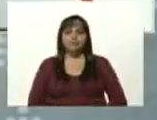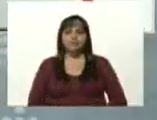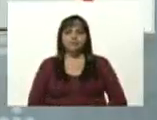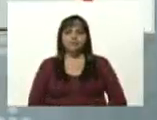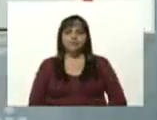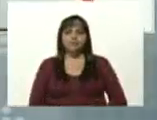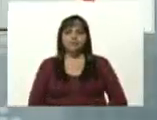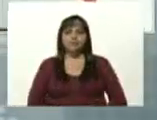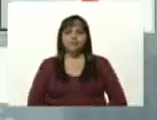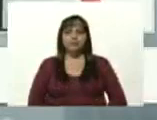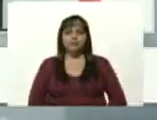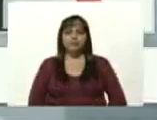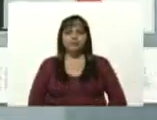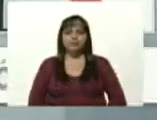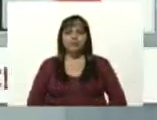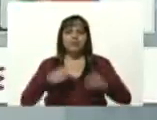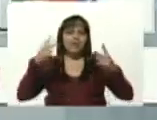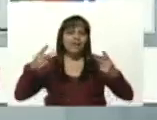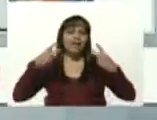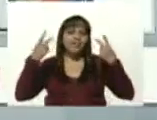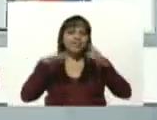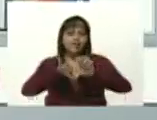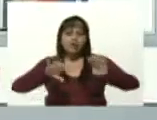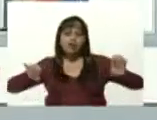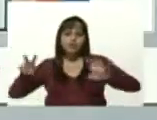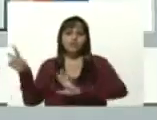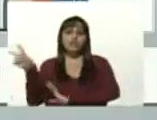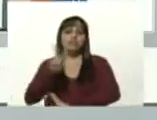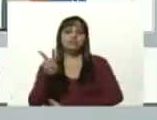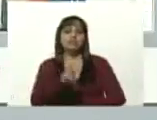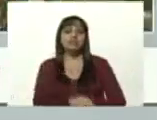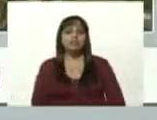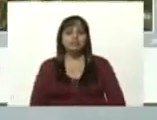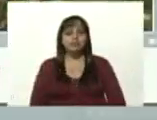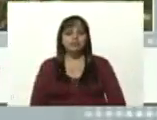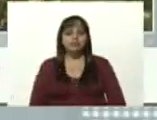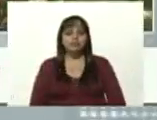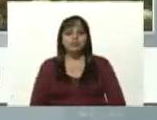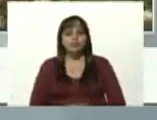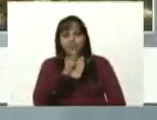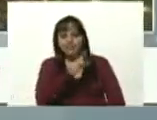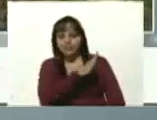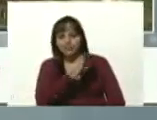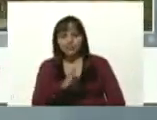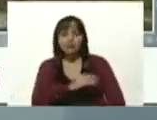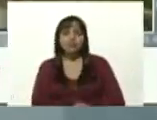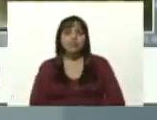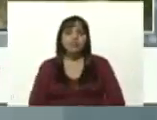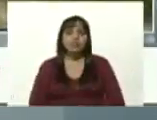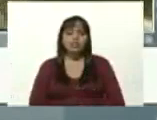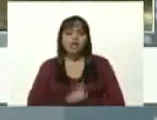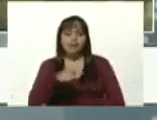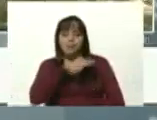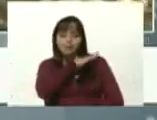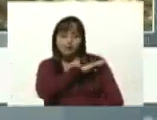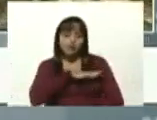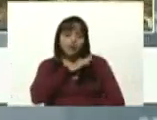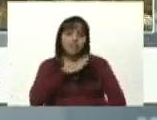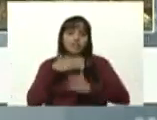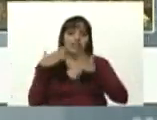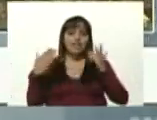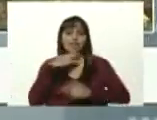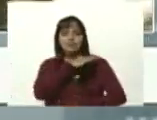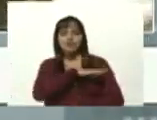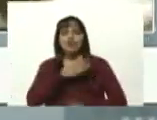que viva la educación venezolana de misiones grandes misiones escuelas